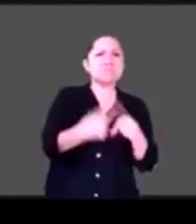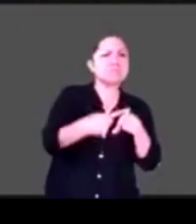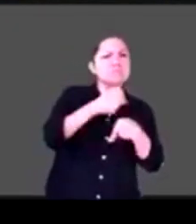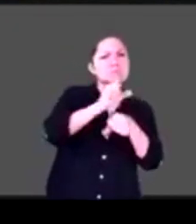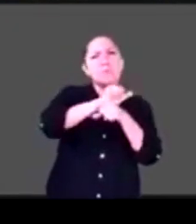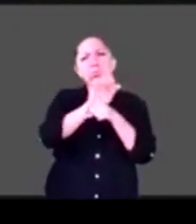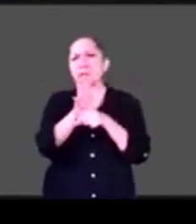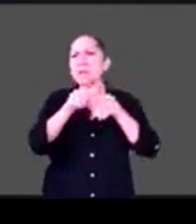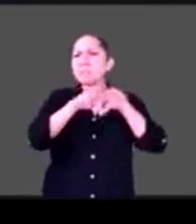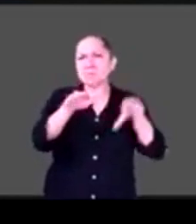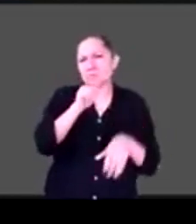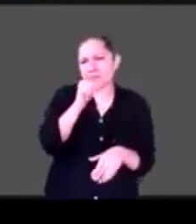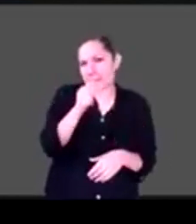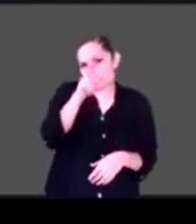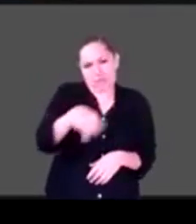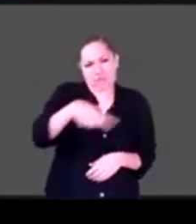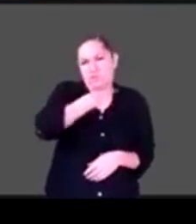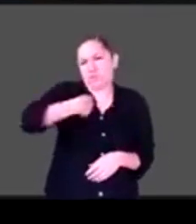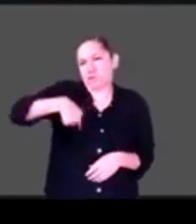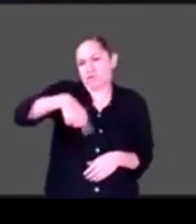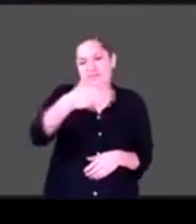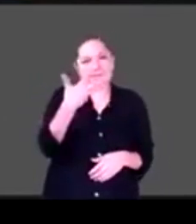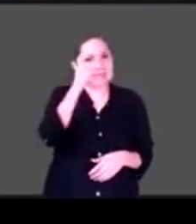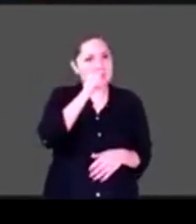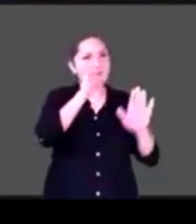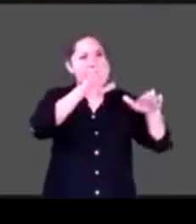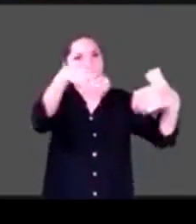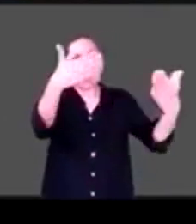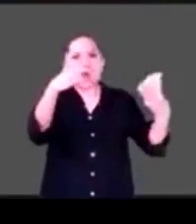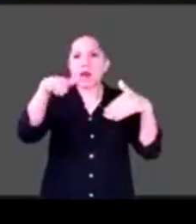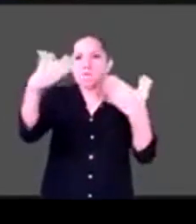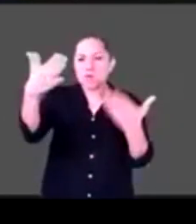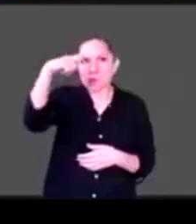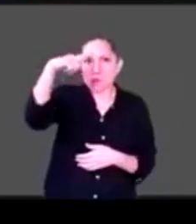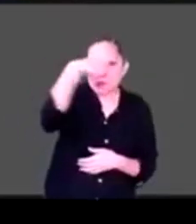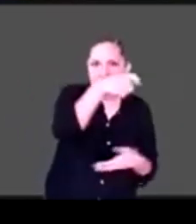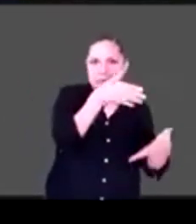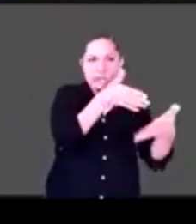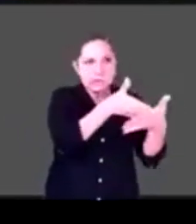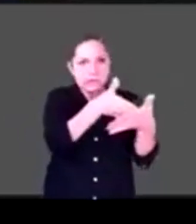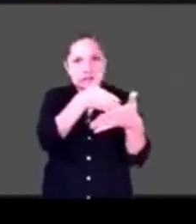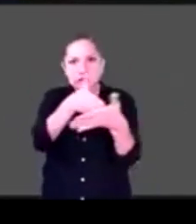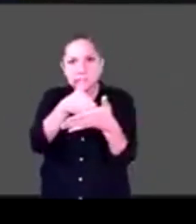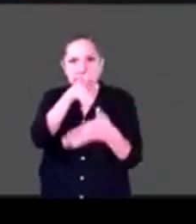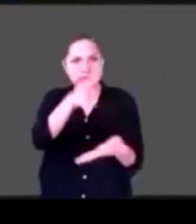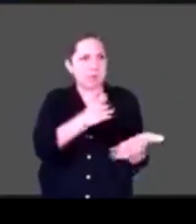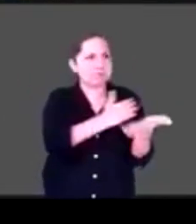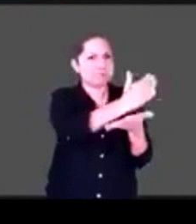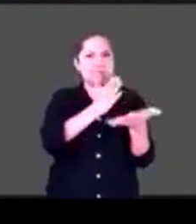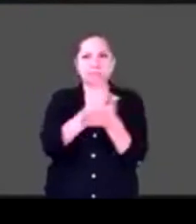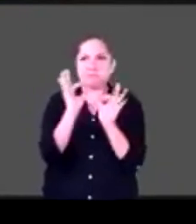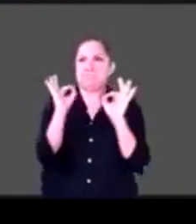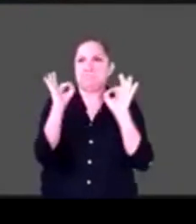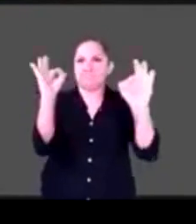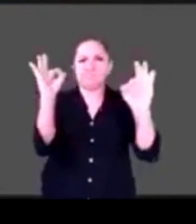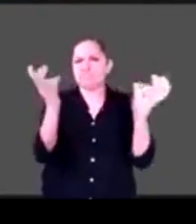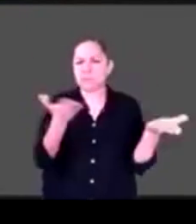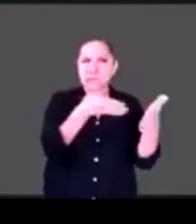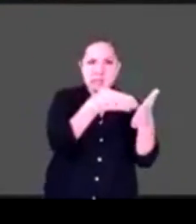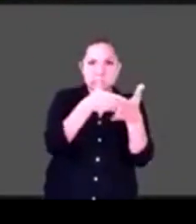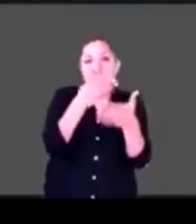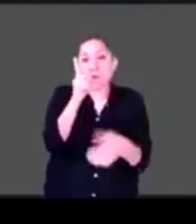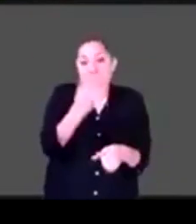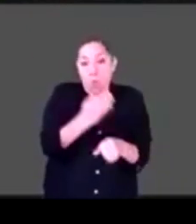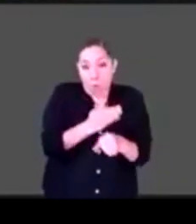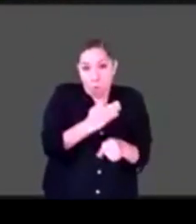es inaccesible, aún más pues en estos momentos, ¿no? Donde en realidad tienes que estar aislado, tienes